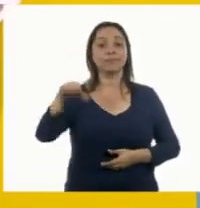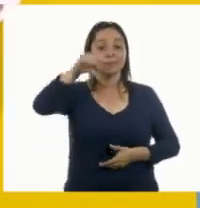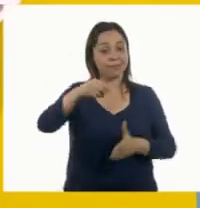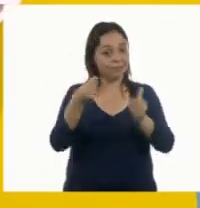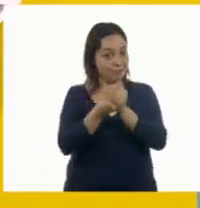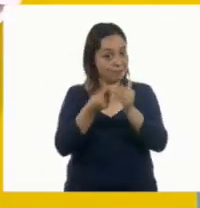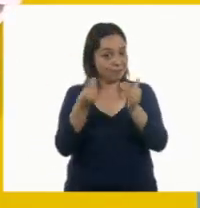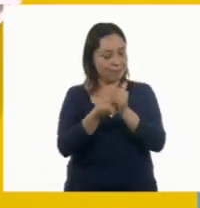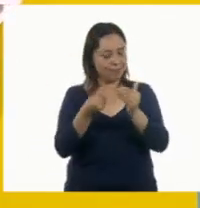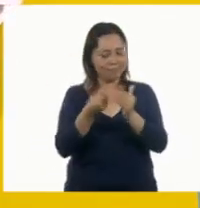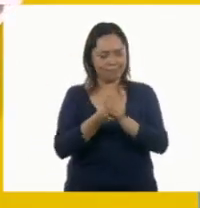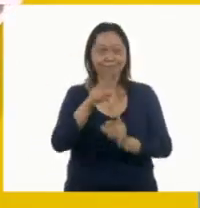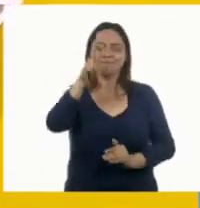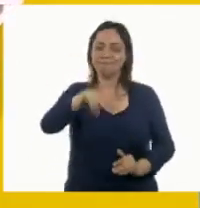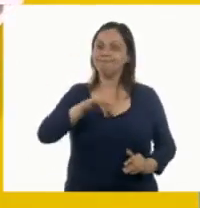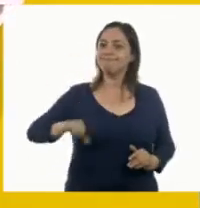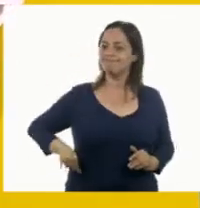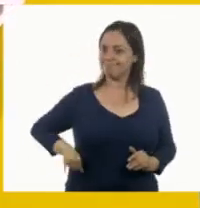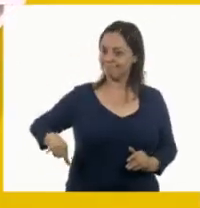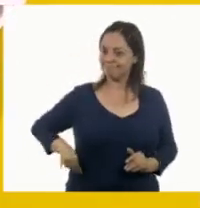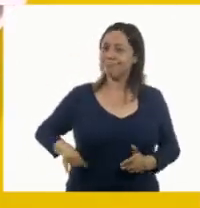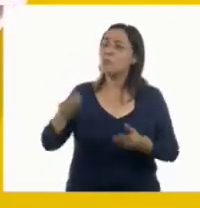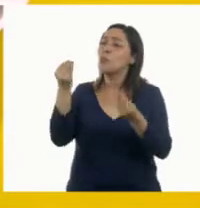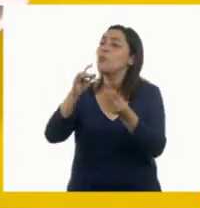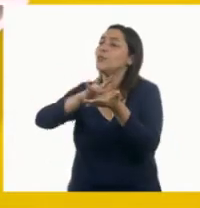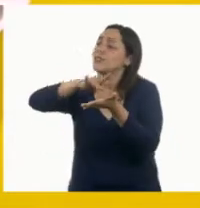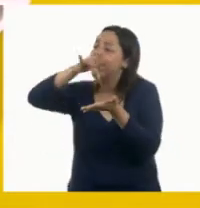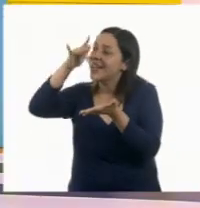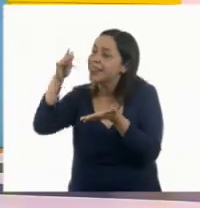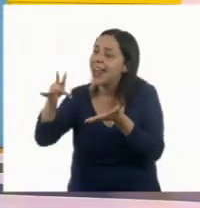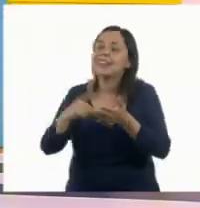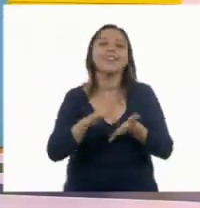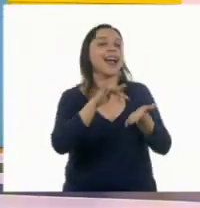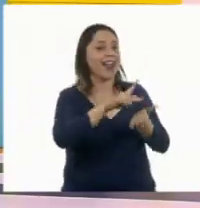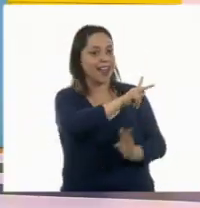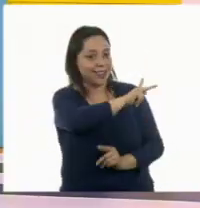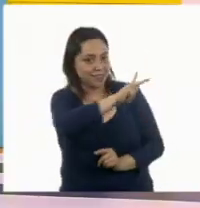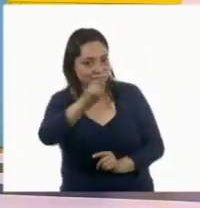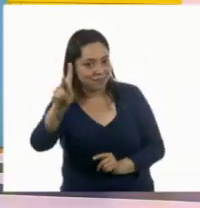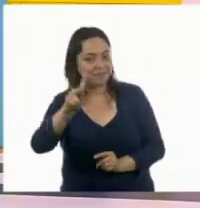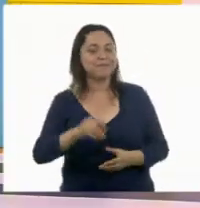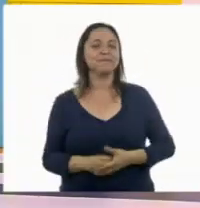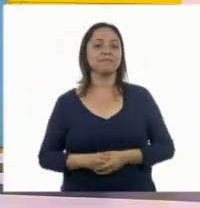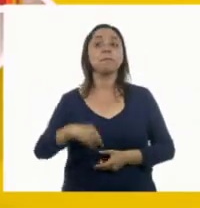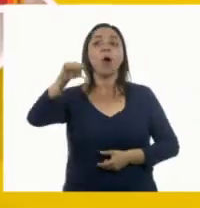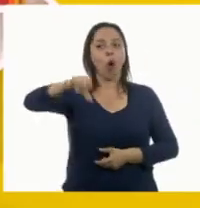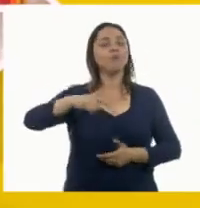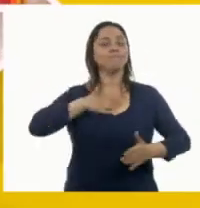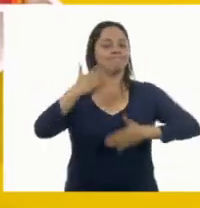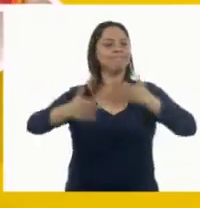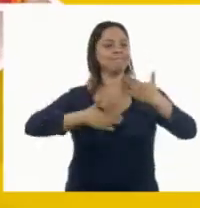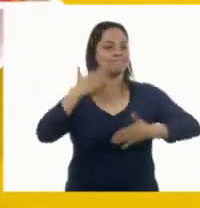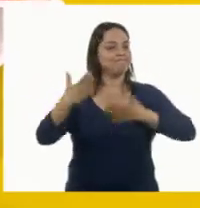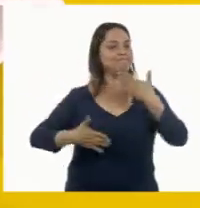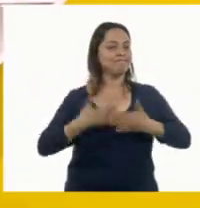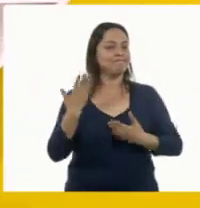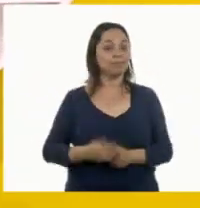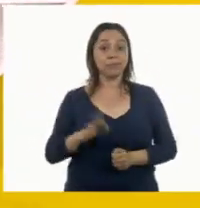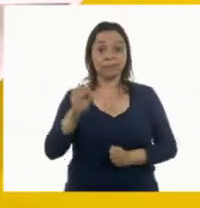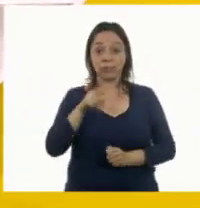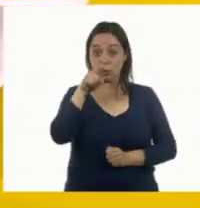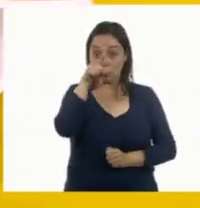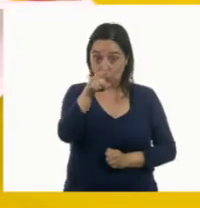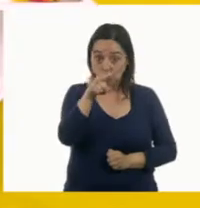de hoy fue muy interesante. Muchas gracias, maestra Eleni. Gracias a ustedes. Lo disfrutamos bastante. Si te es